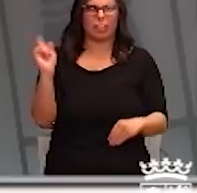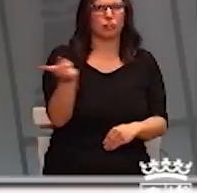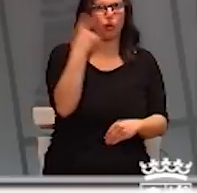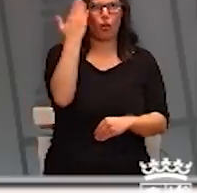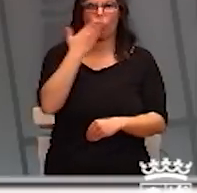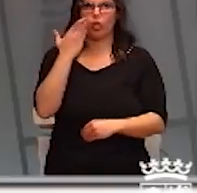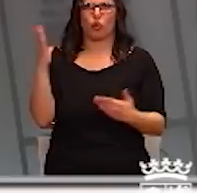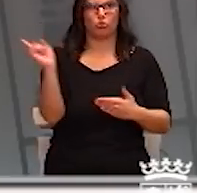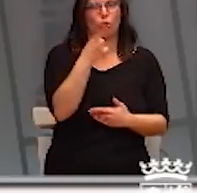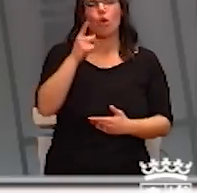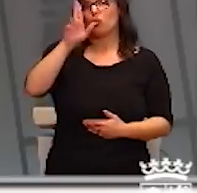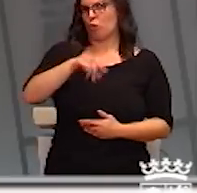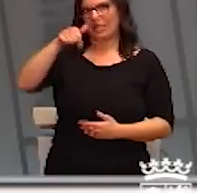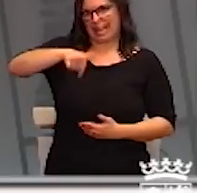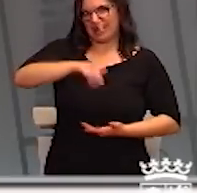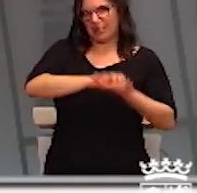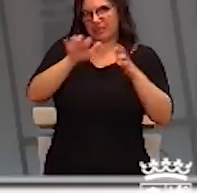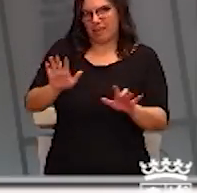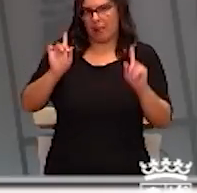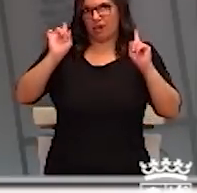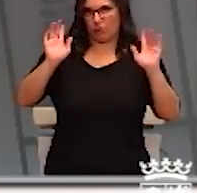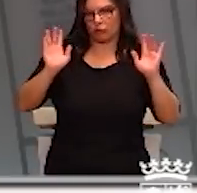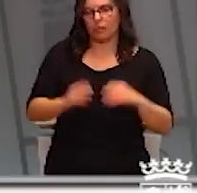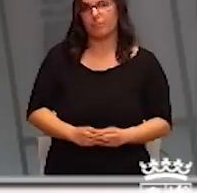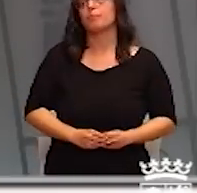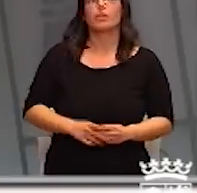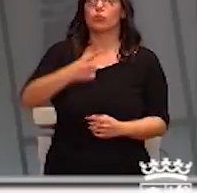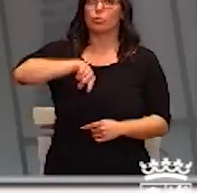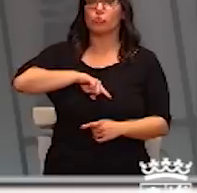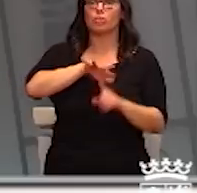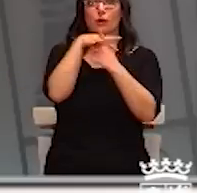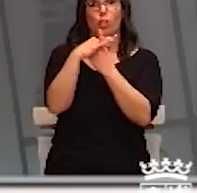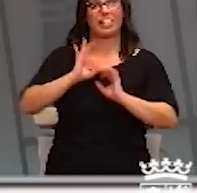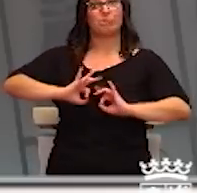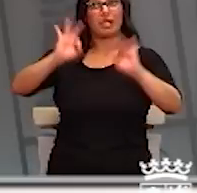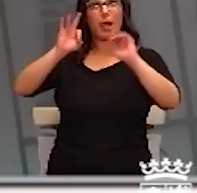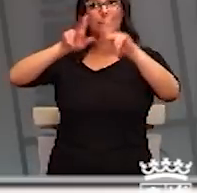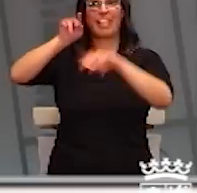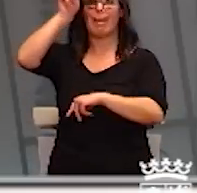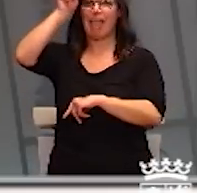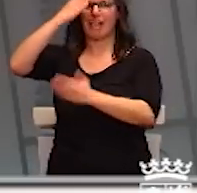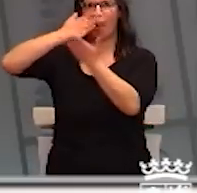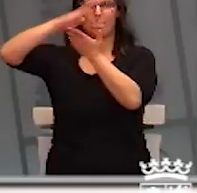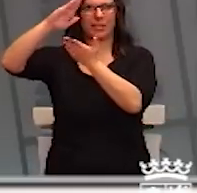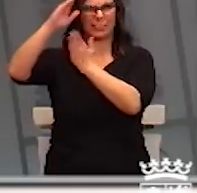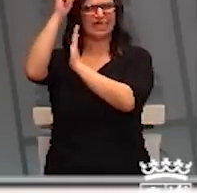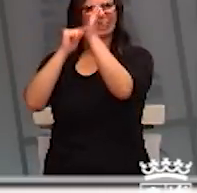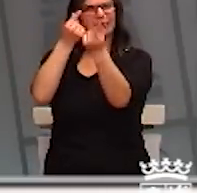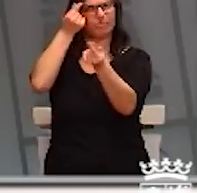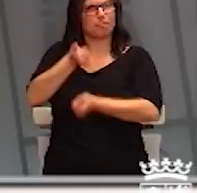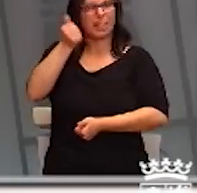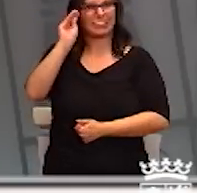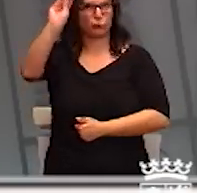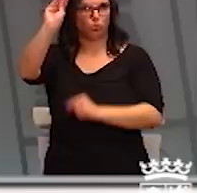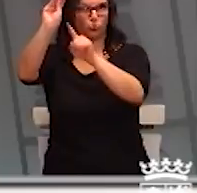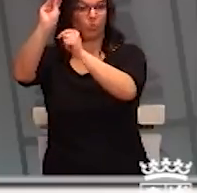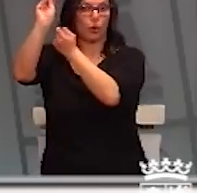no es la situación de Castilla y León. Como tenemos una situación especial en Miranda, tomamos decisiones en Miranda. Pero esto no es